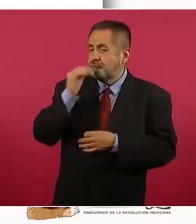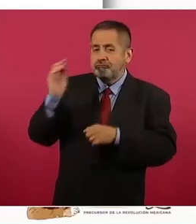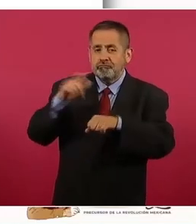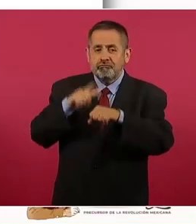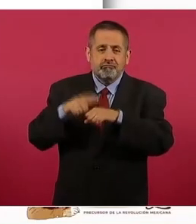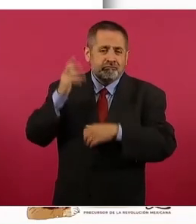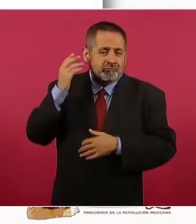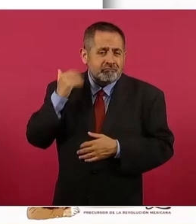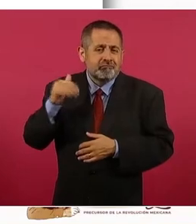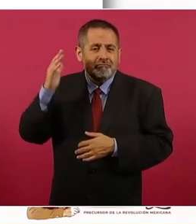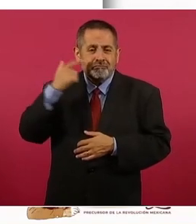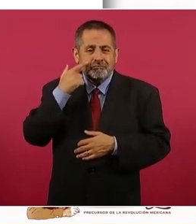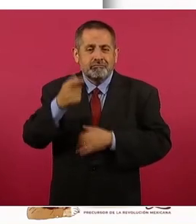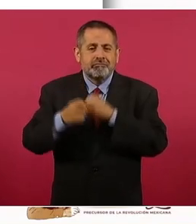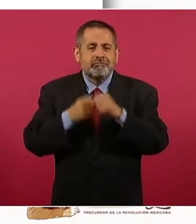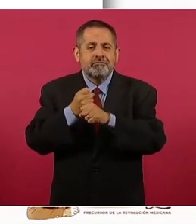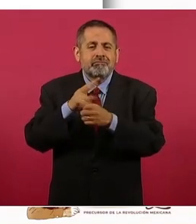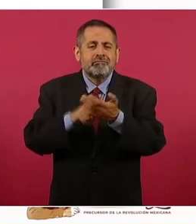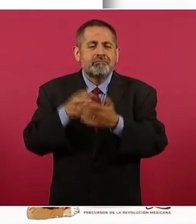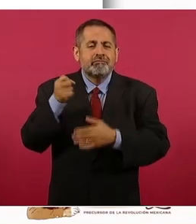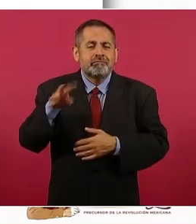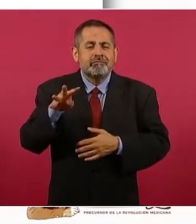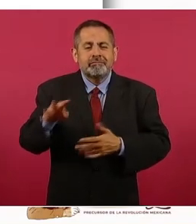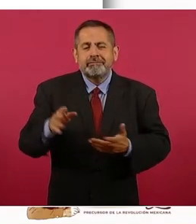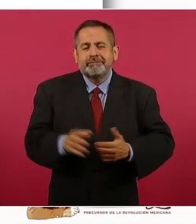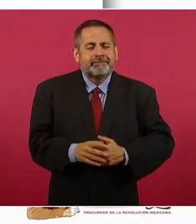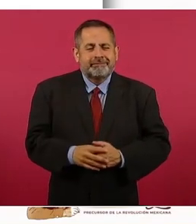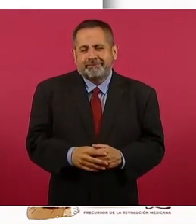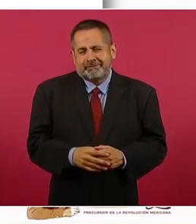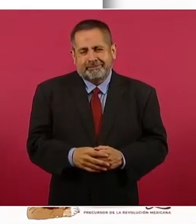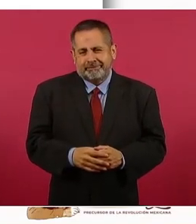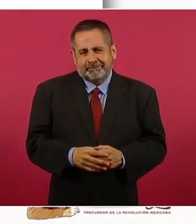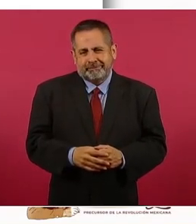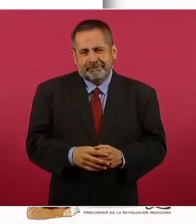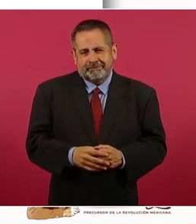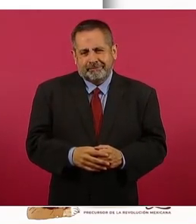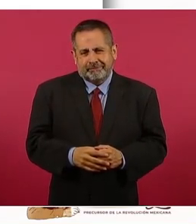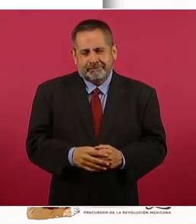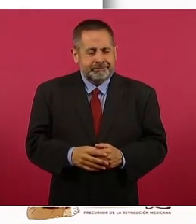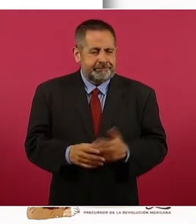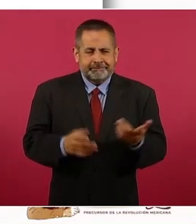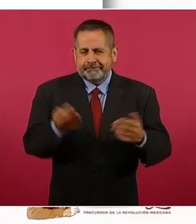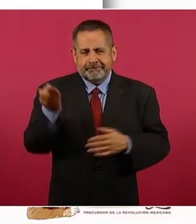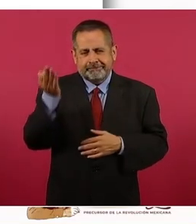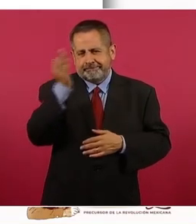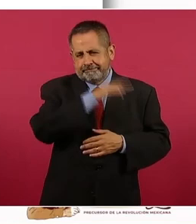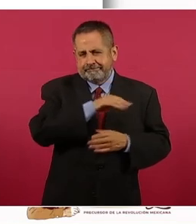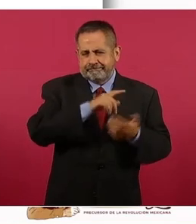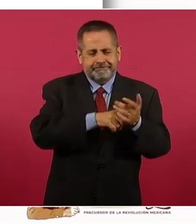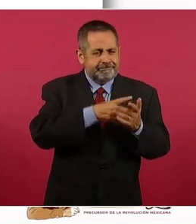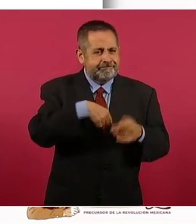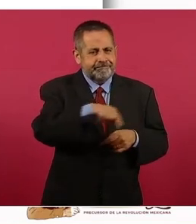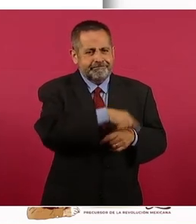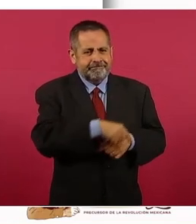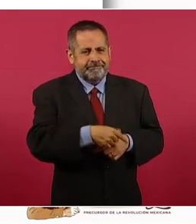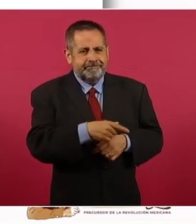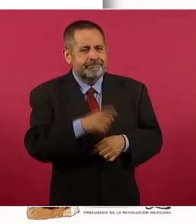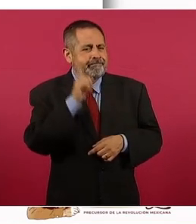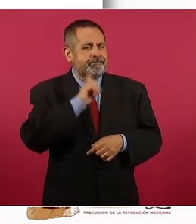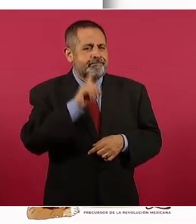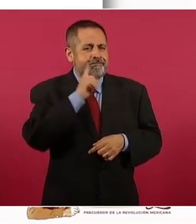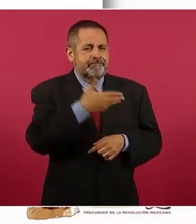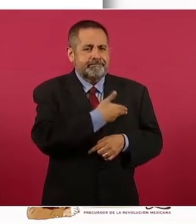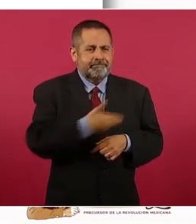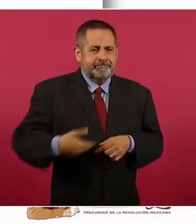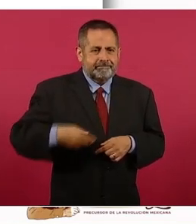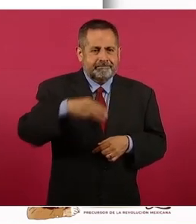publicada en 2019. Y ya para terminar esta noticia falsa, les recordamos que la presidenta de Causa en Común, María